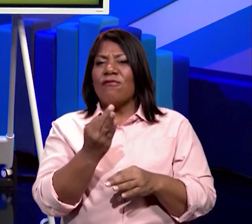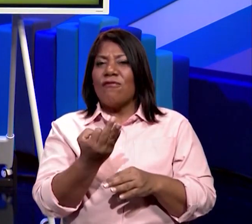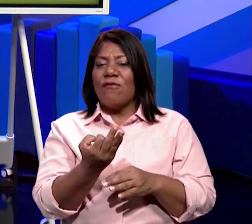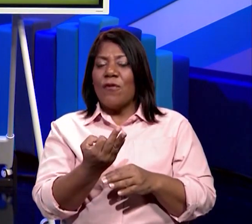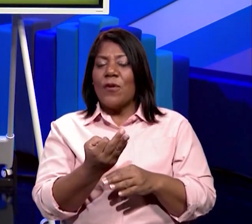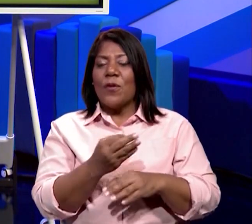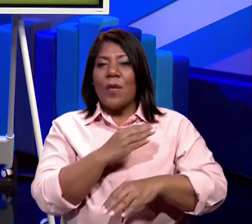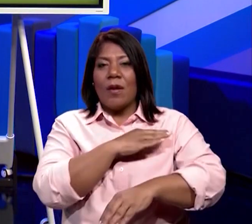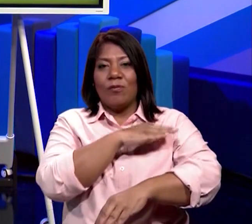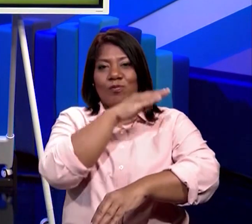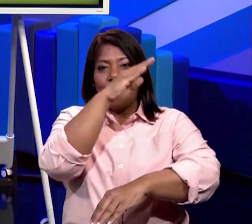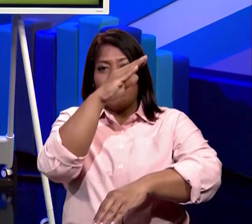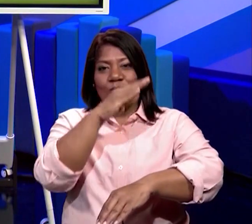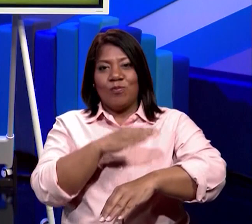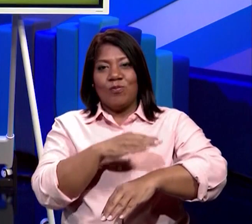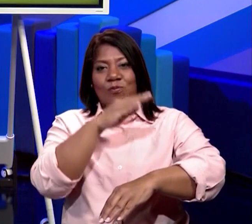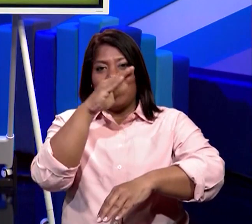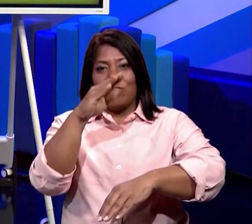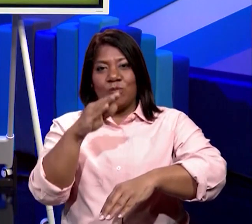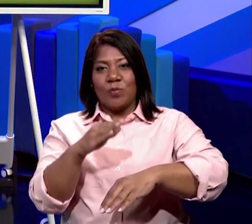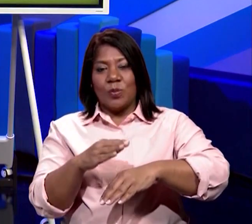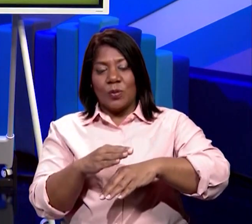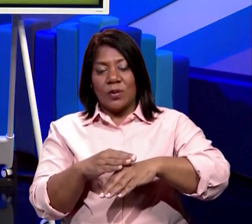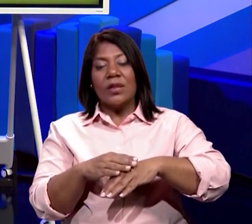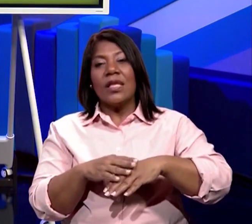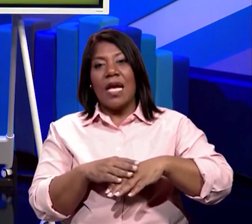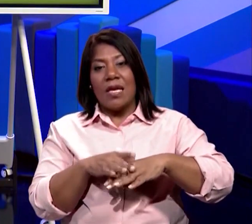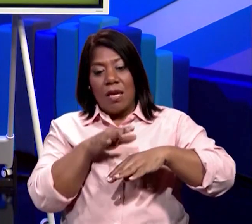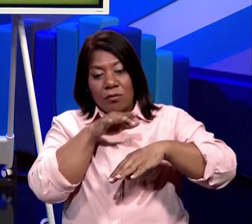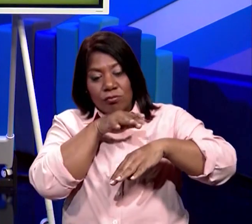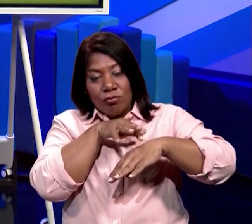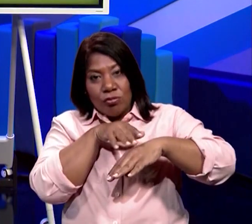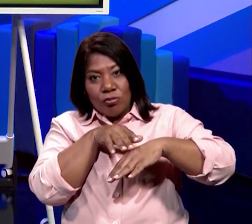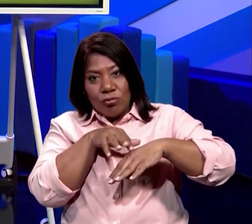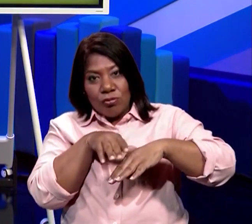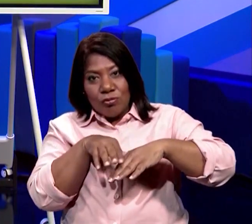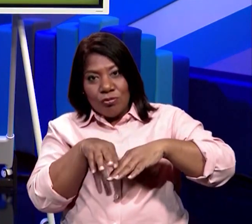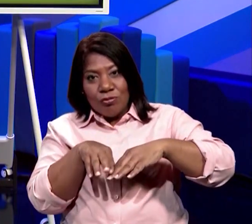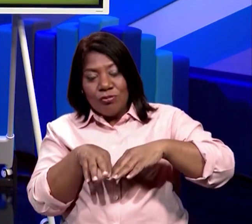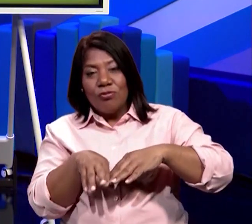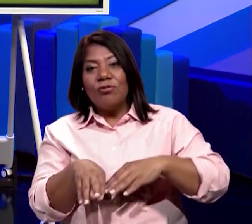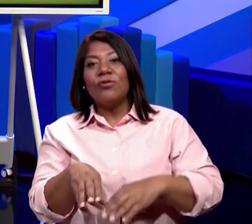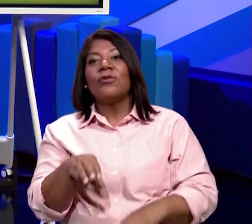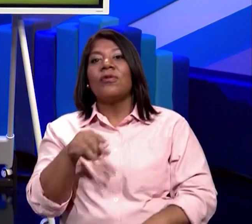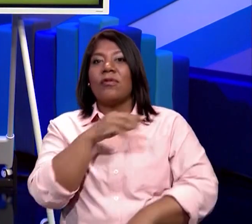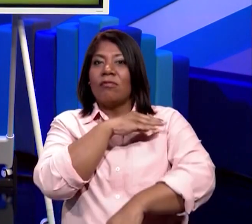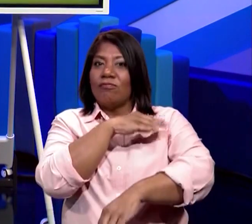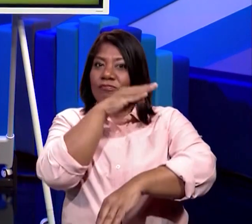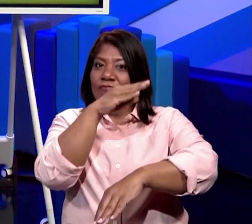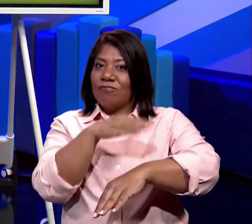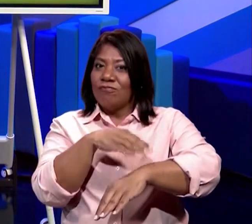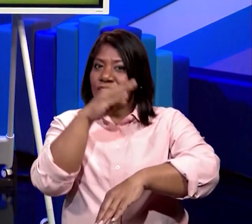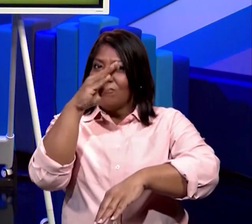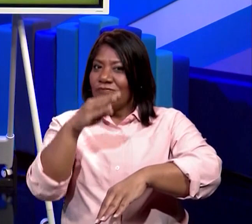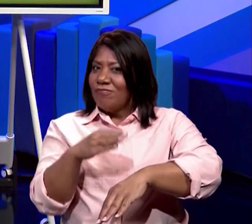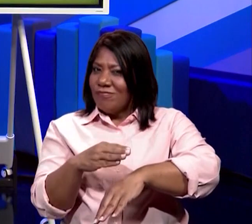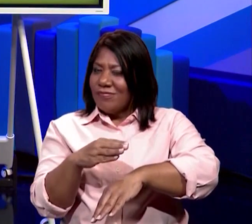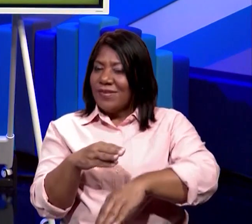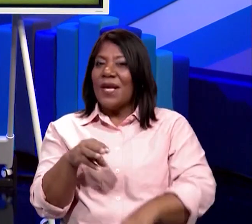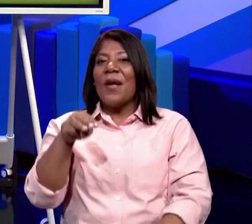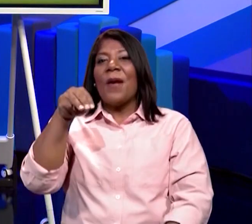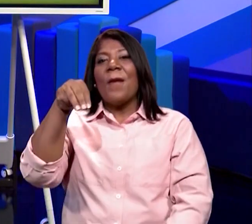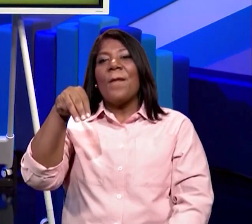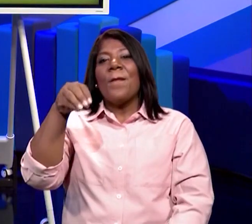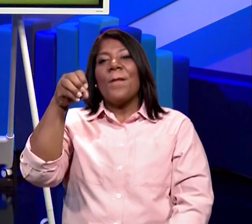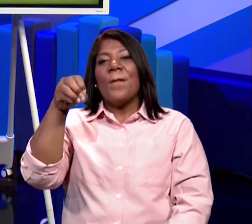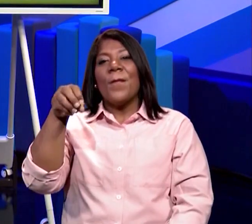nacen de las montañas. Y muchas veces vamos a encontrar ríos más caudalosos que